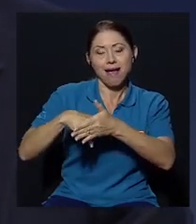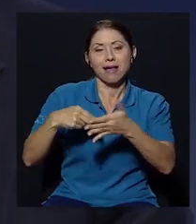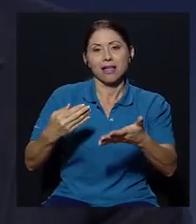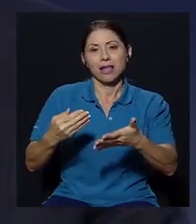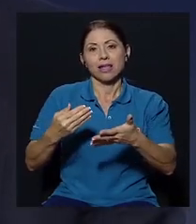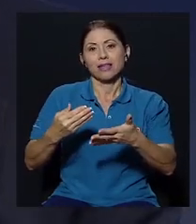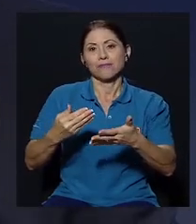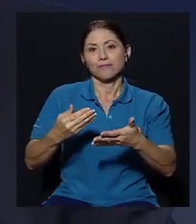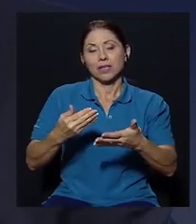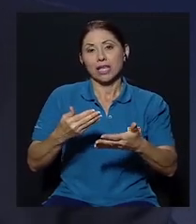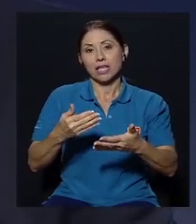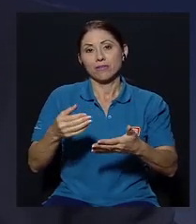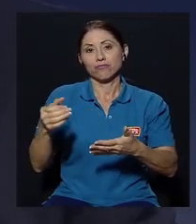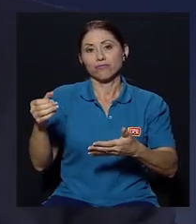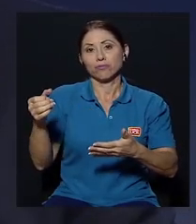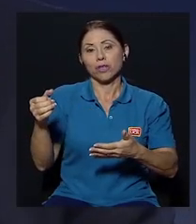gente